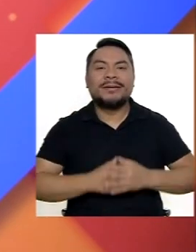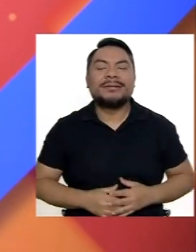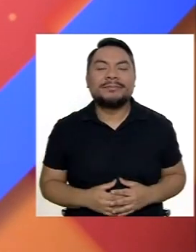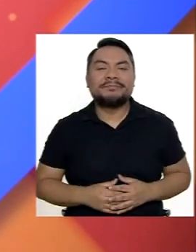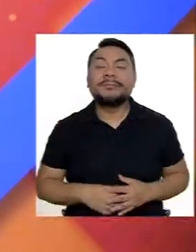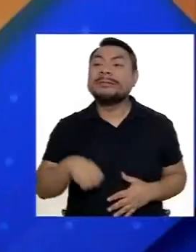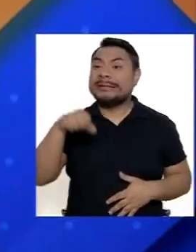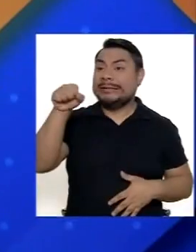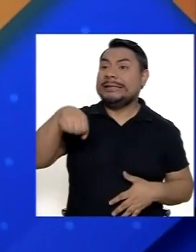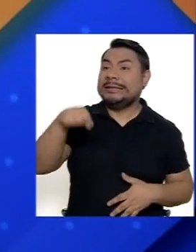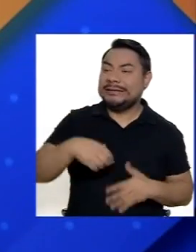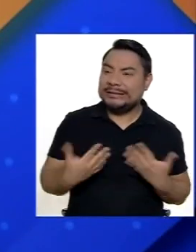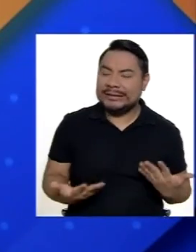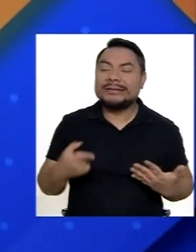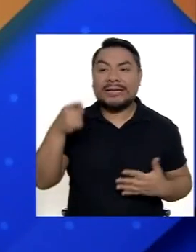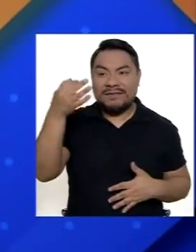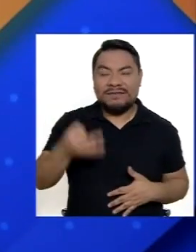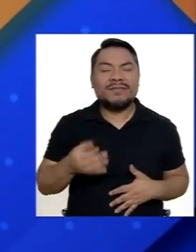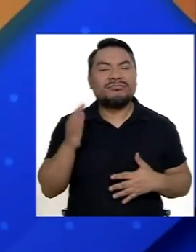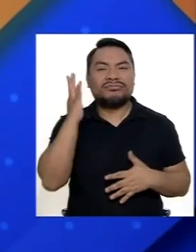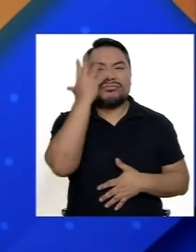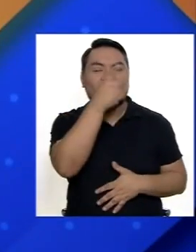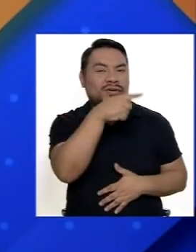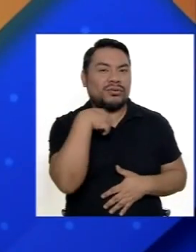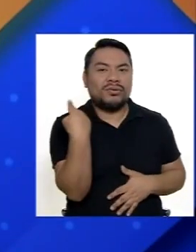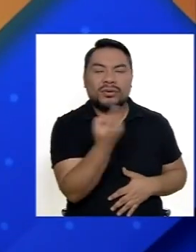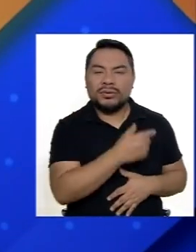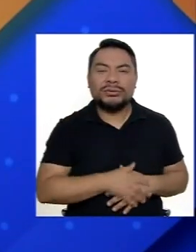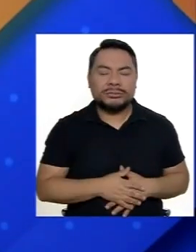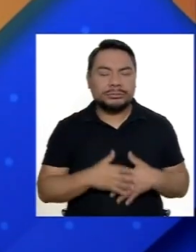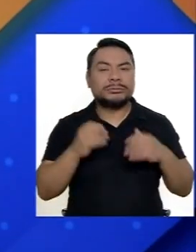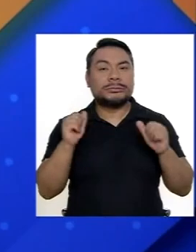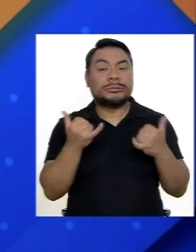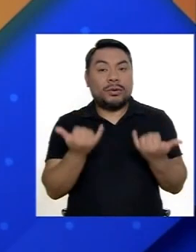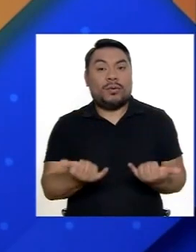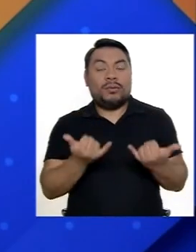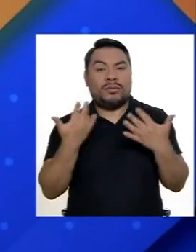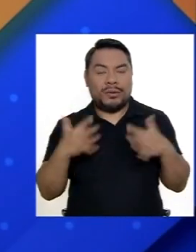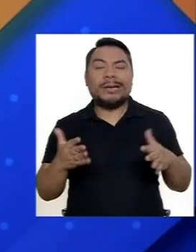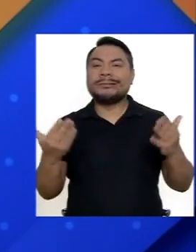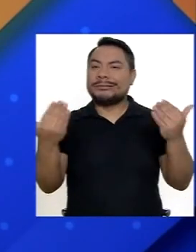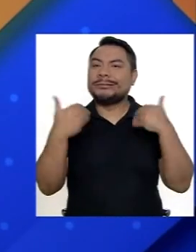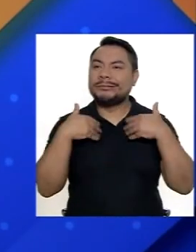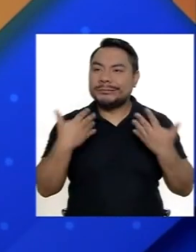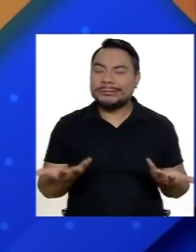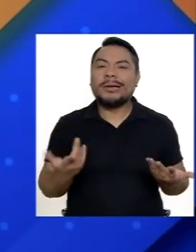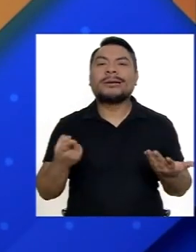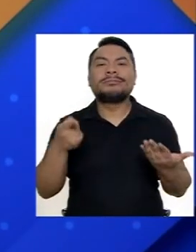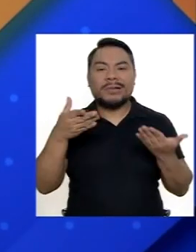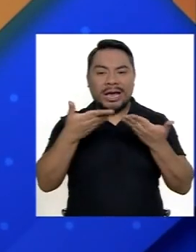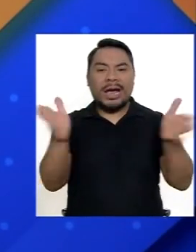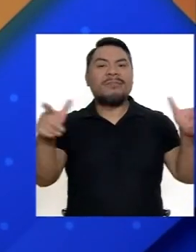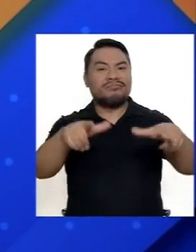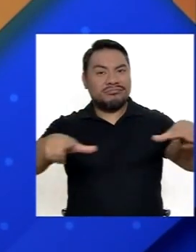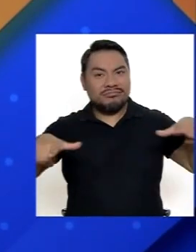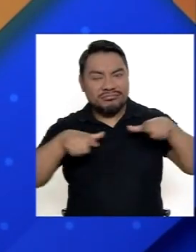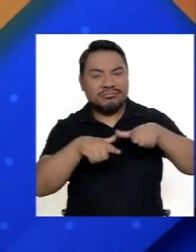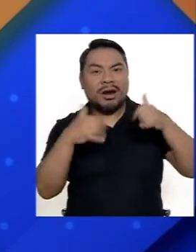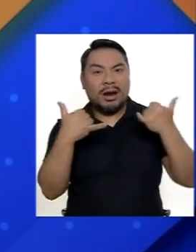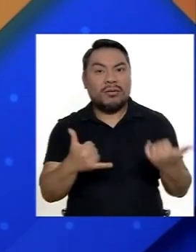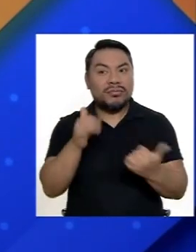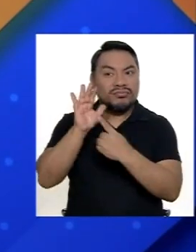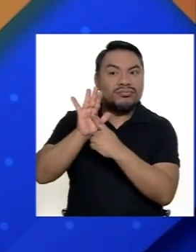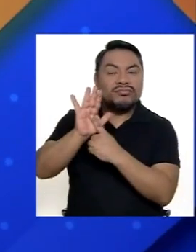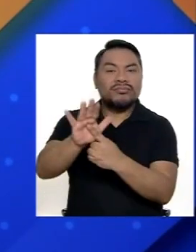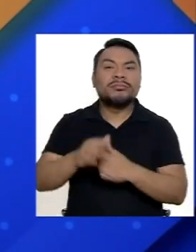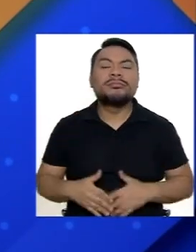Claro que sí, es de verdad algo muy lindo para nosotros Y el día de hoy pues tenemos abriendo espacios Y